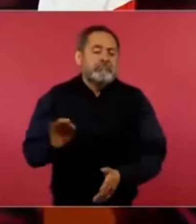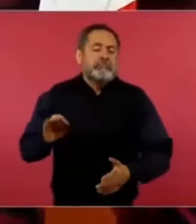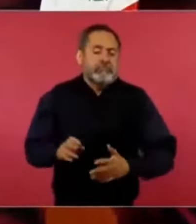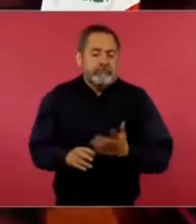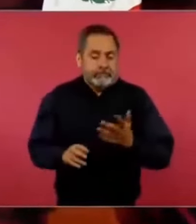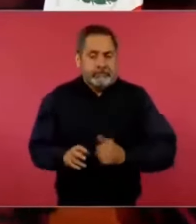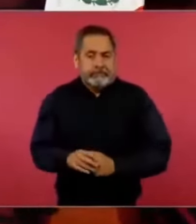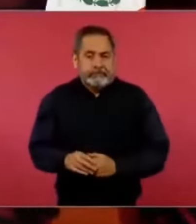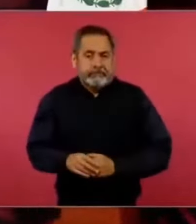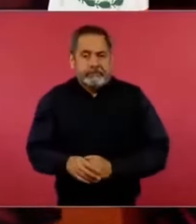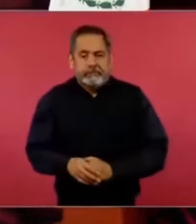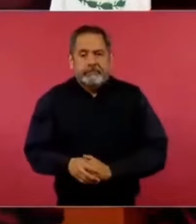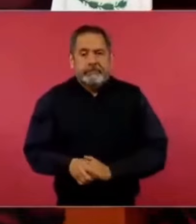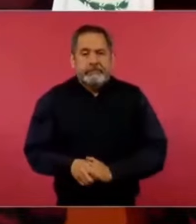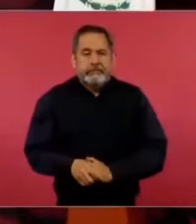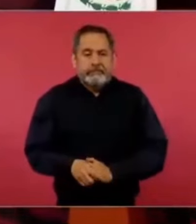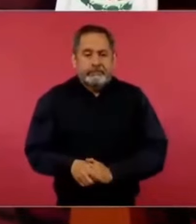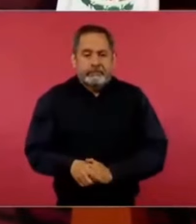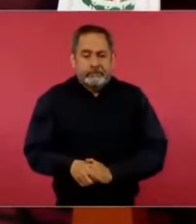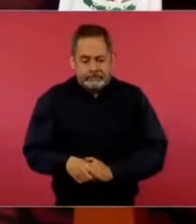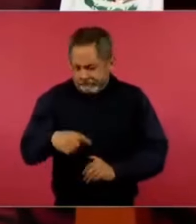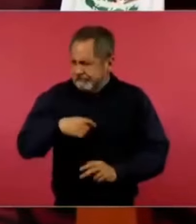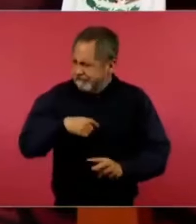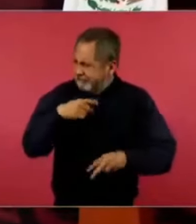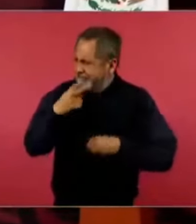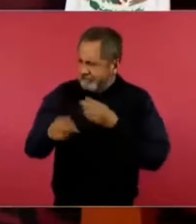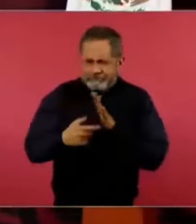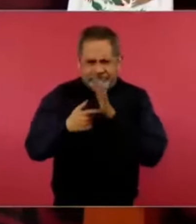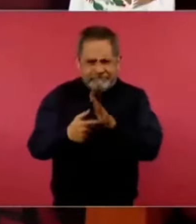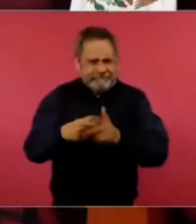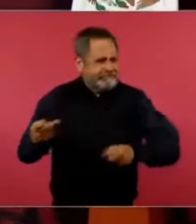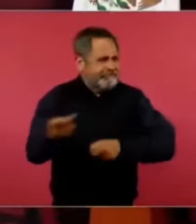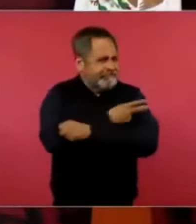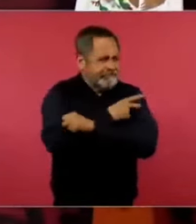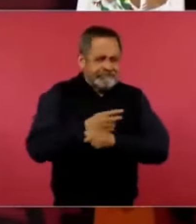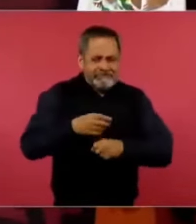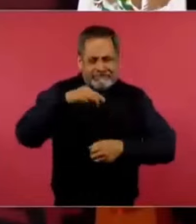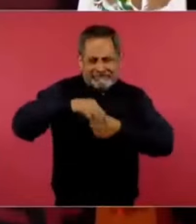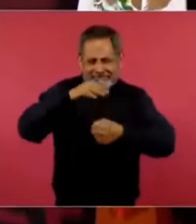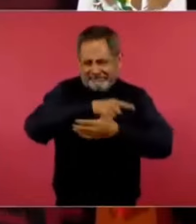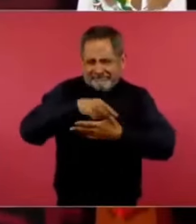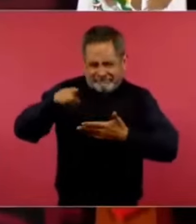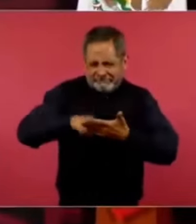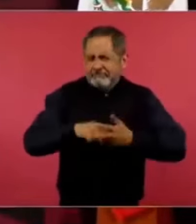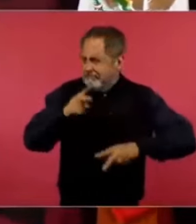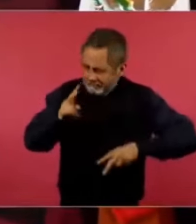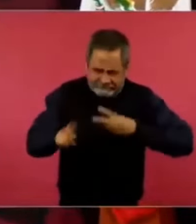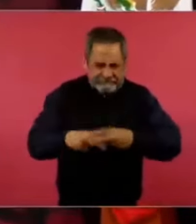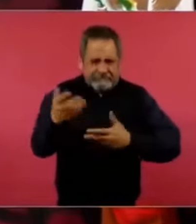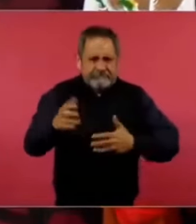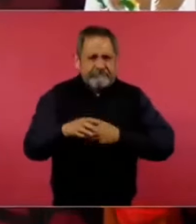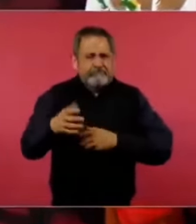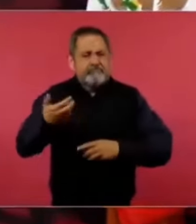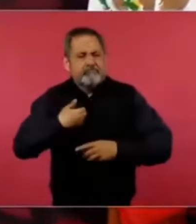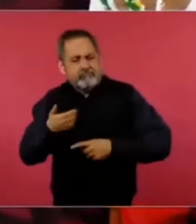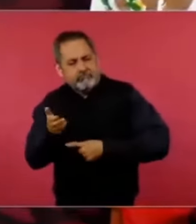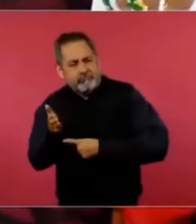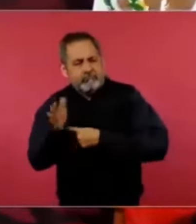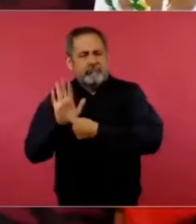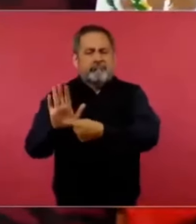pero lo voy a hacer, ya pasó la campaña. Les voy a mostrar